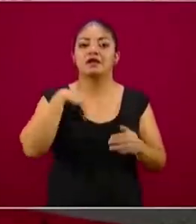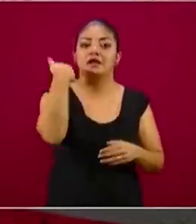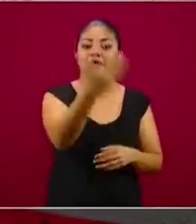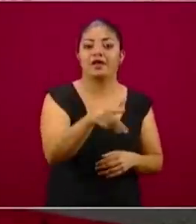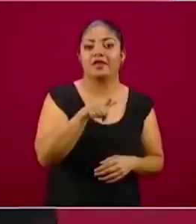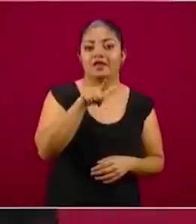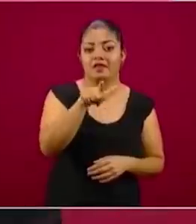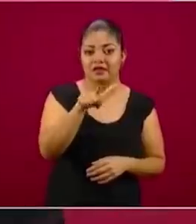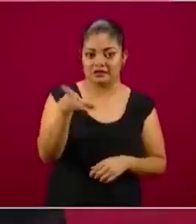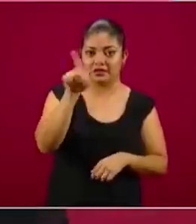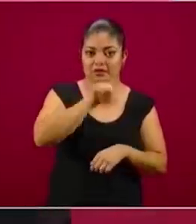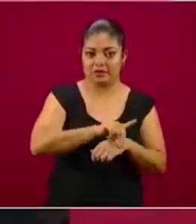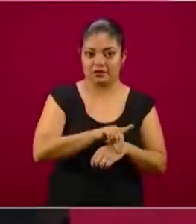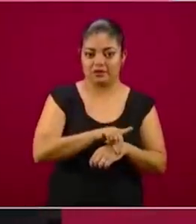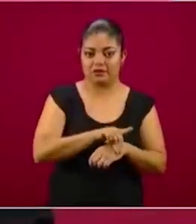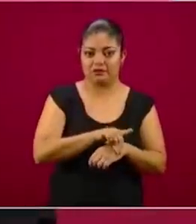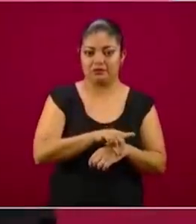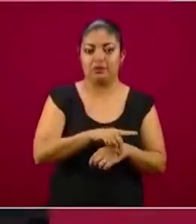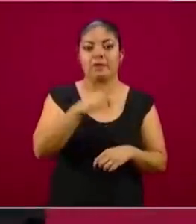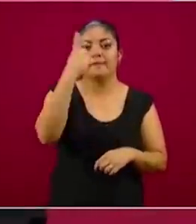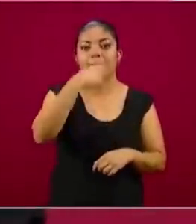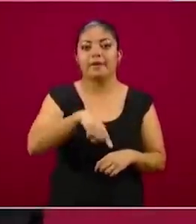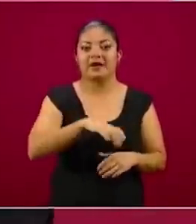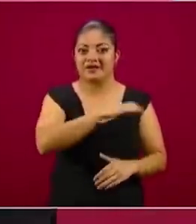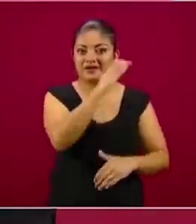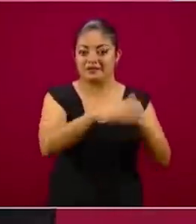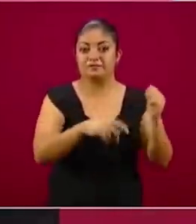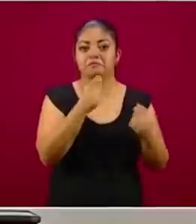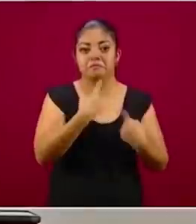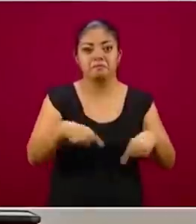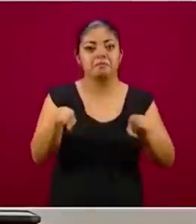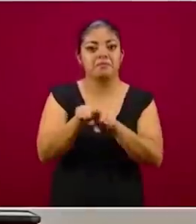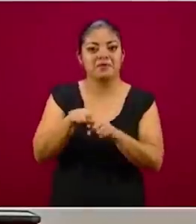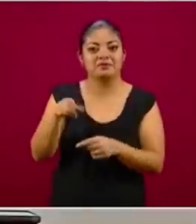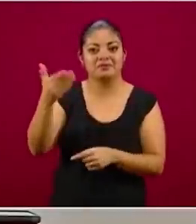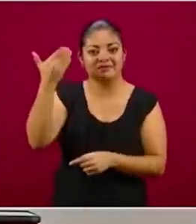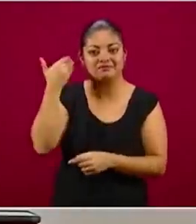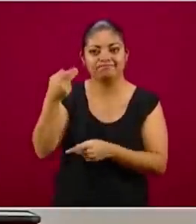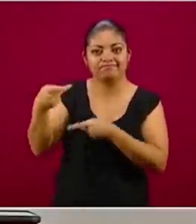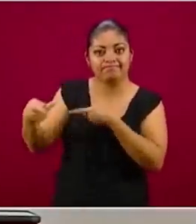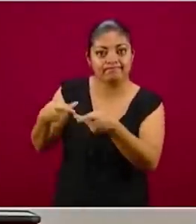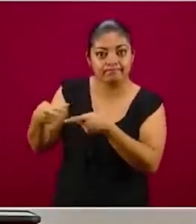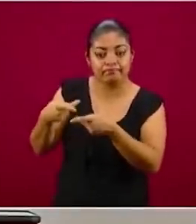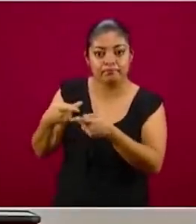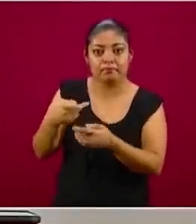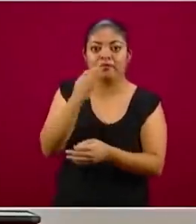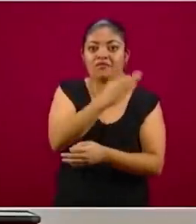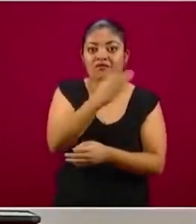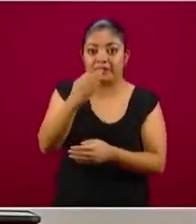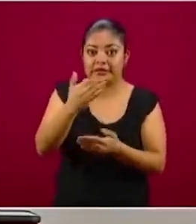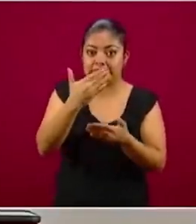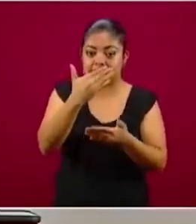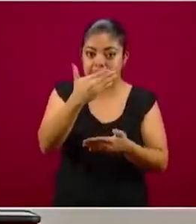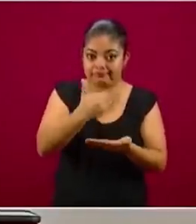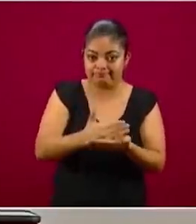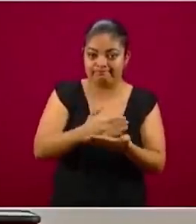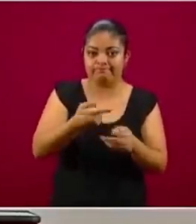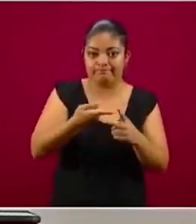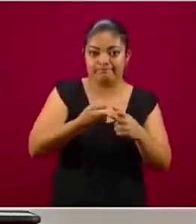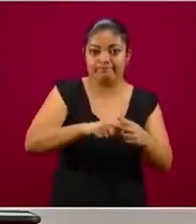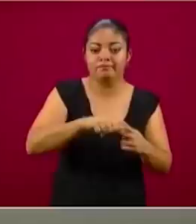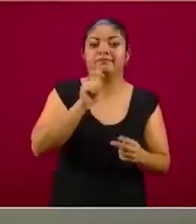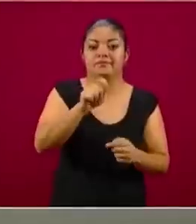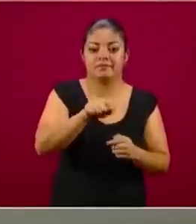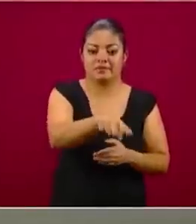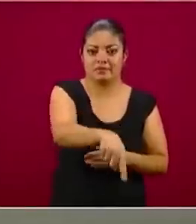para llegar al término que fue planteado como fecha referencial de término, que es el mes de